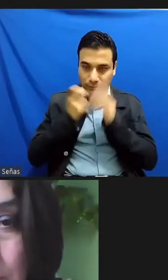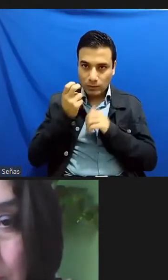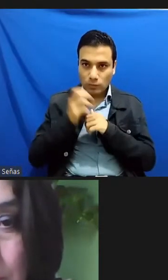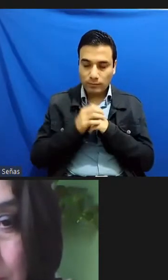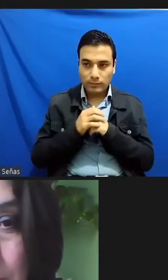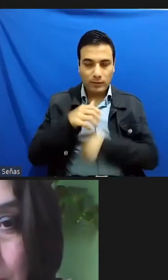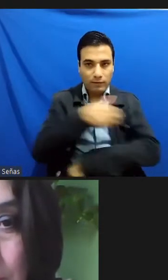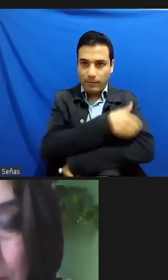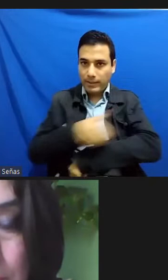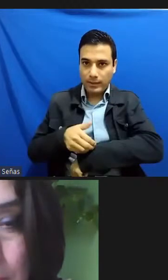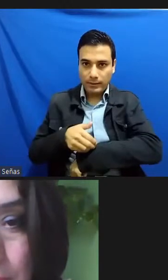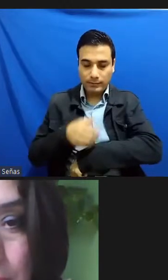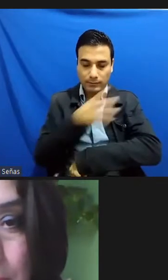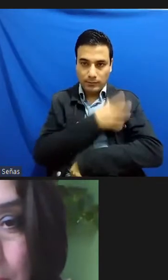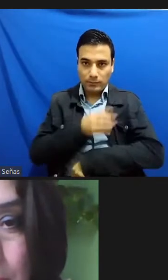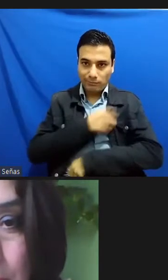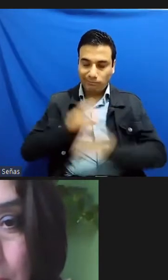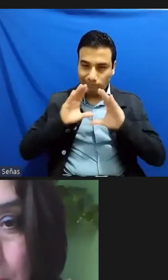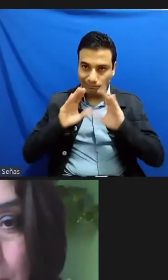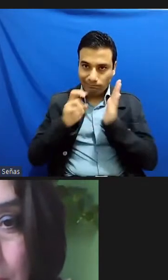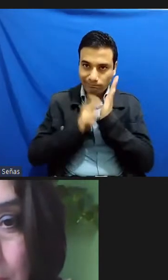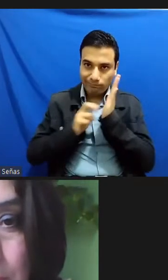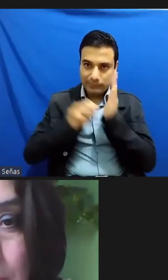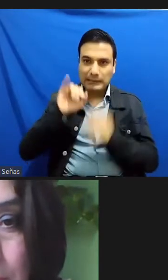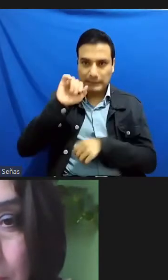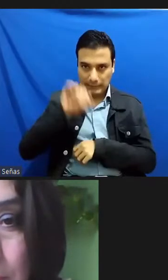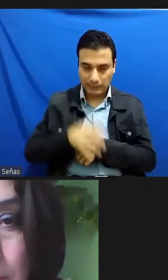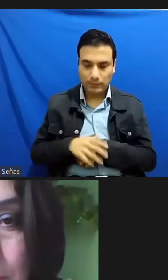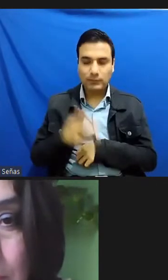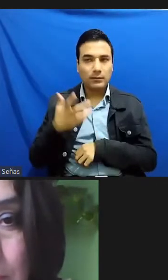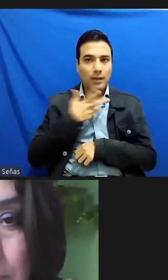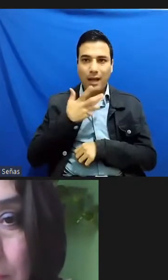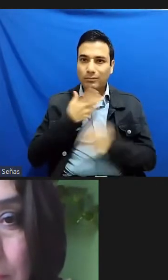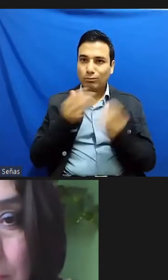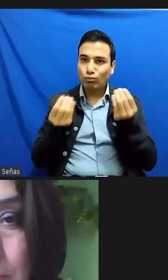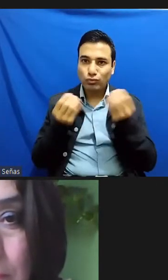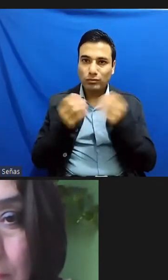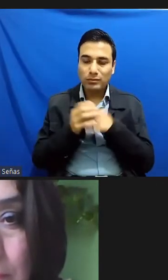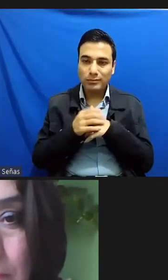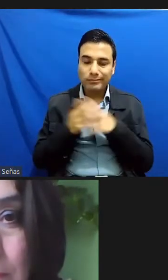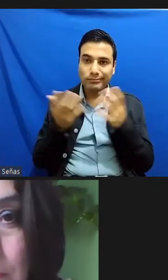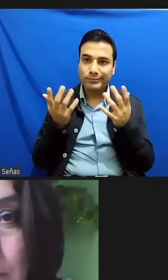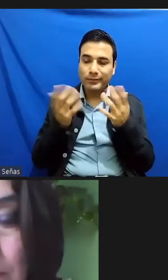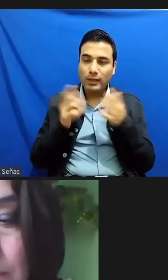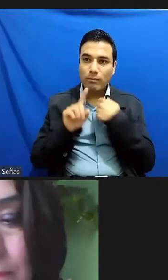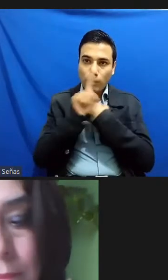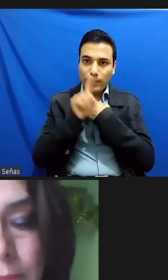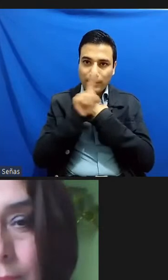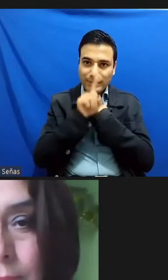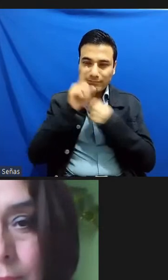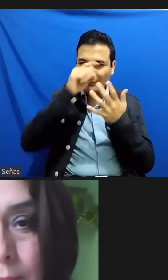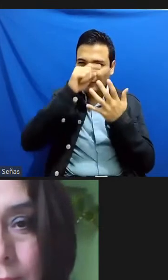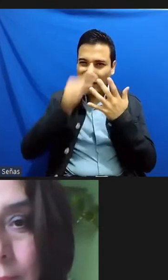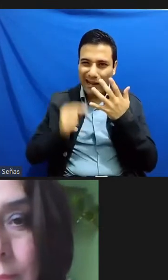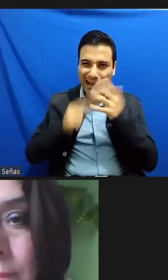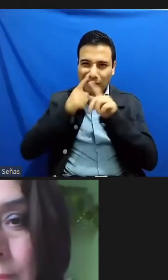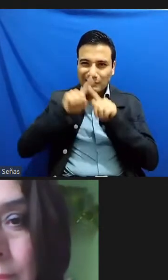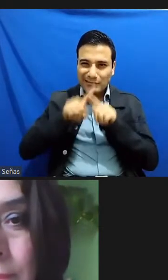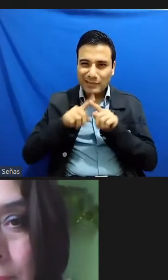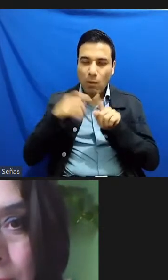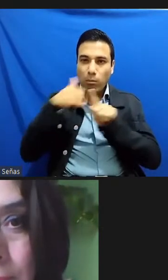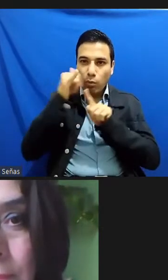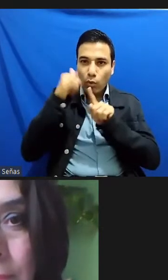familias sí hay muchísimo casi todos los problemas sociales de bullying de